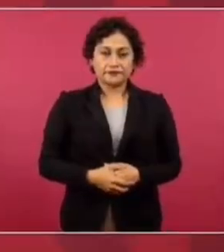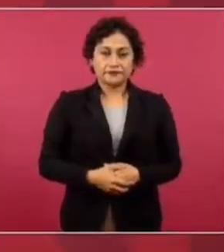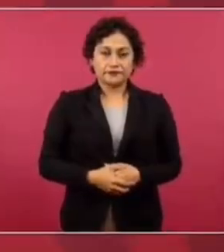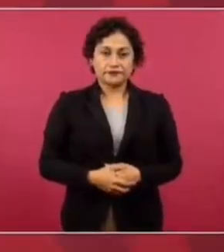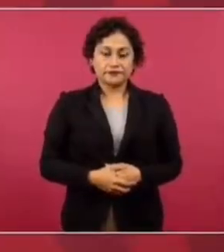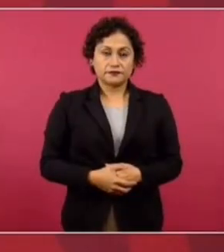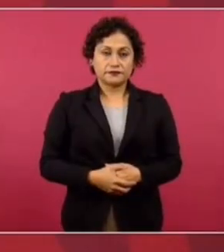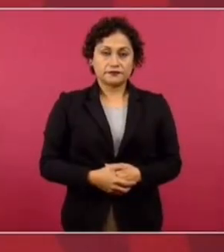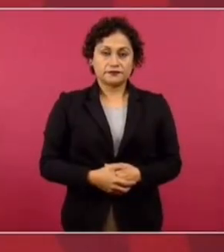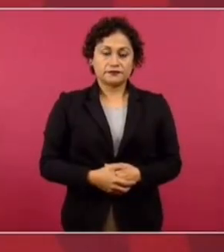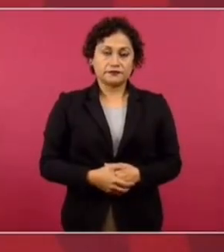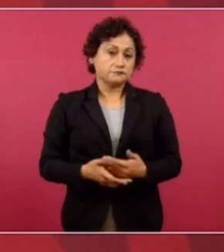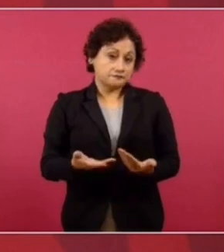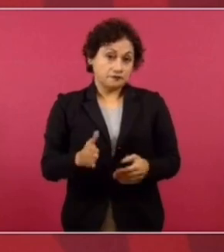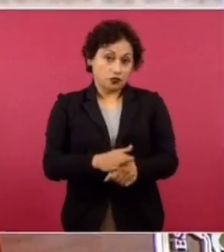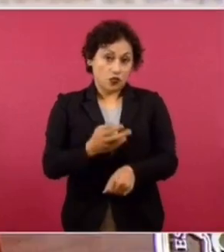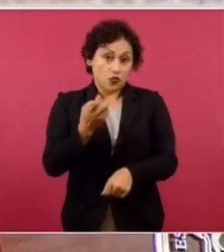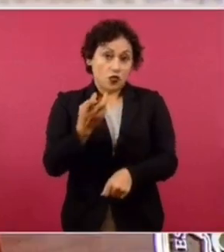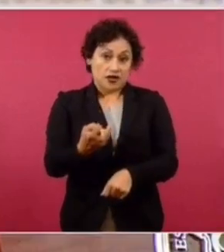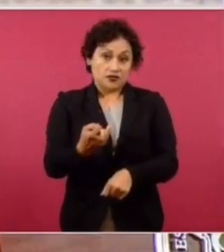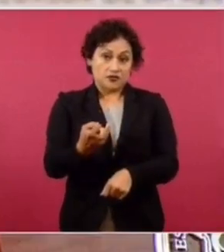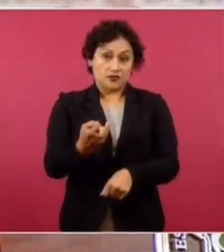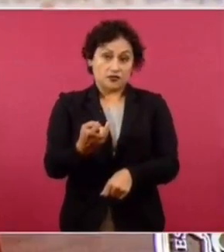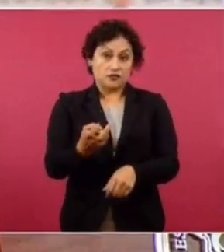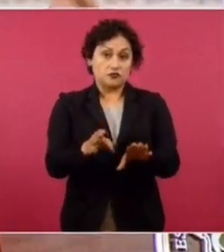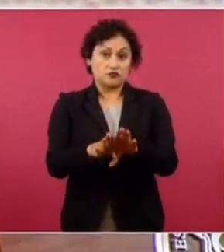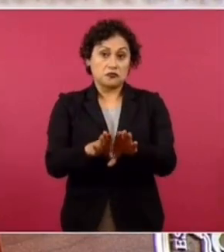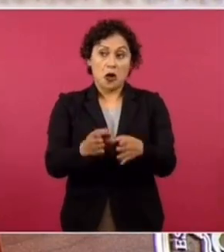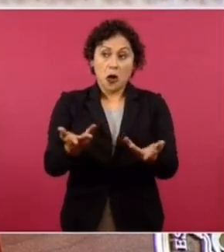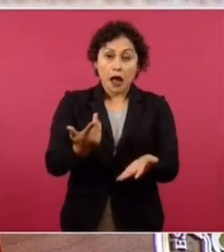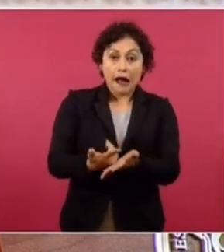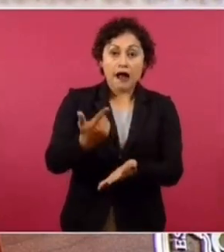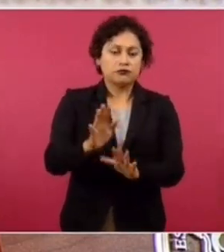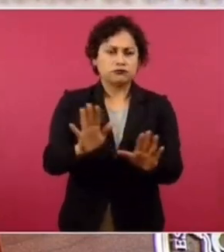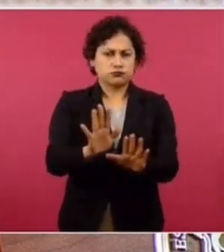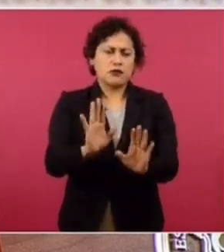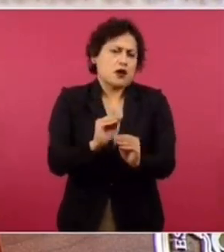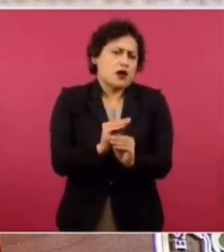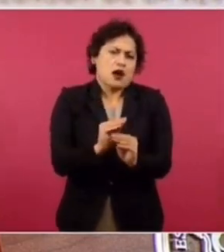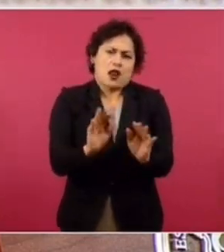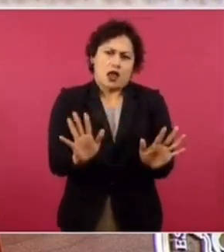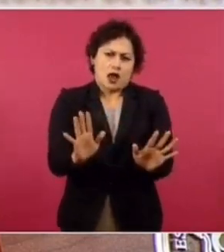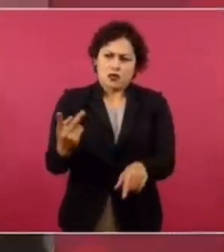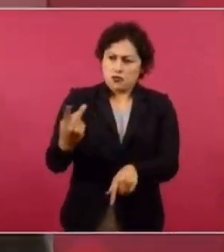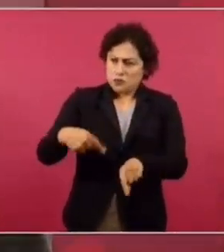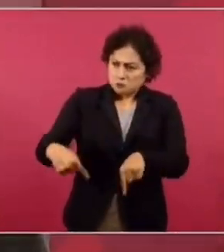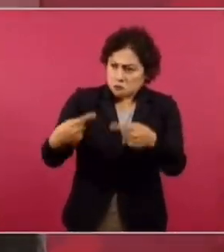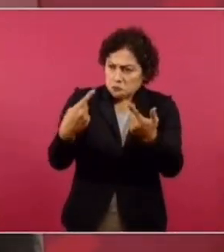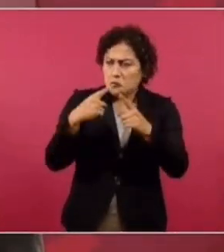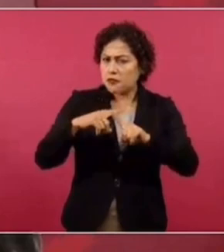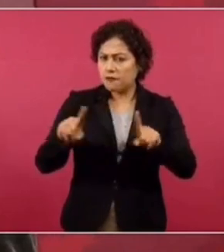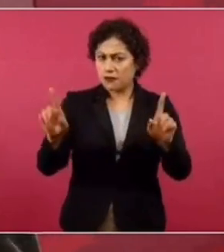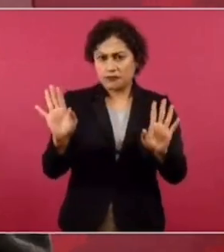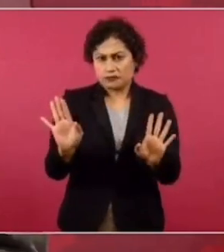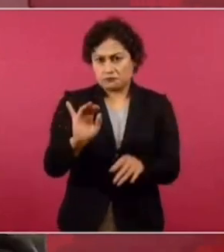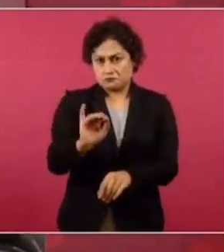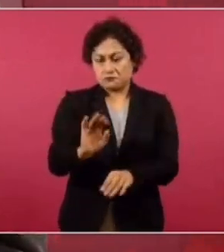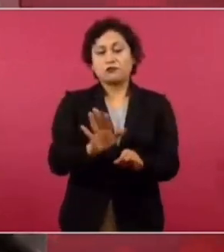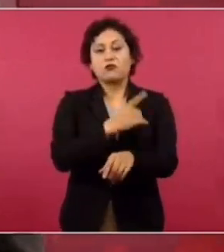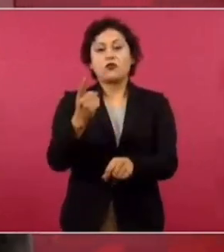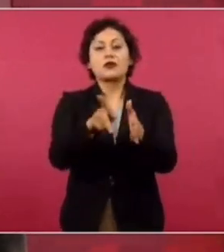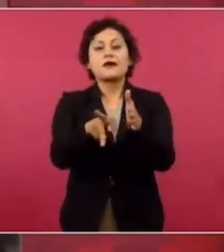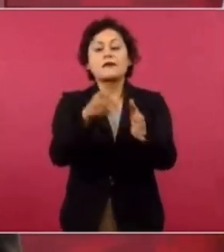no pasa nada. Tenemos diferencias porque el periodismo, con honrosas excepciones,